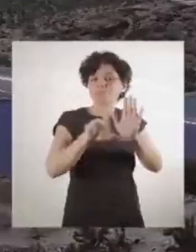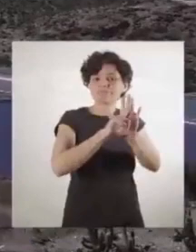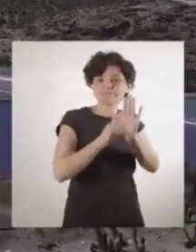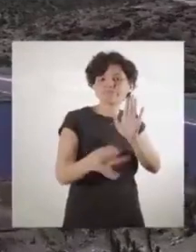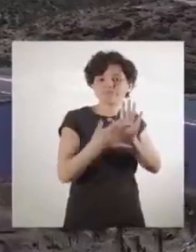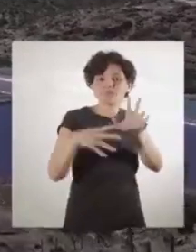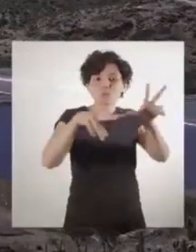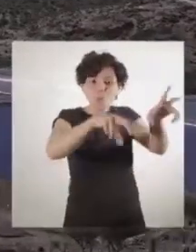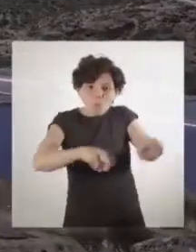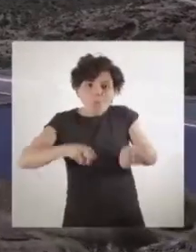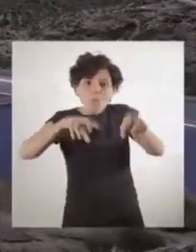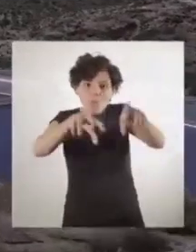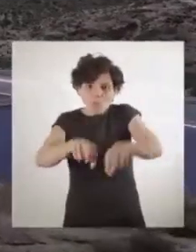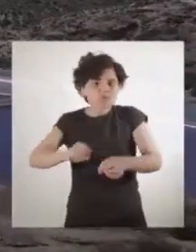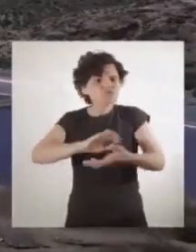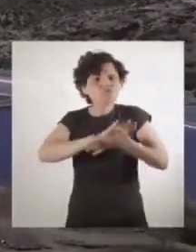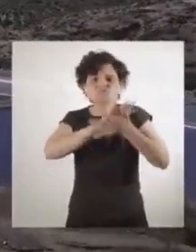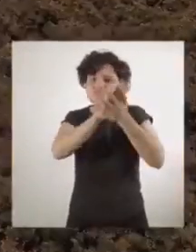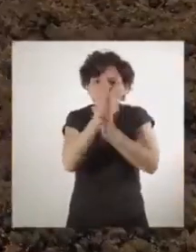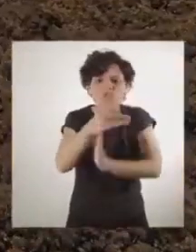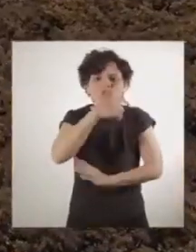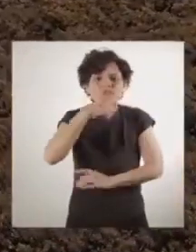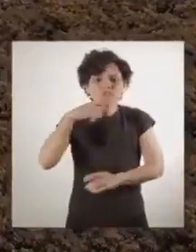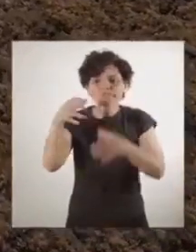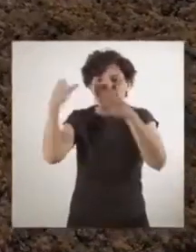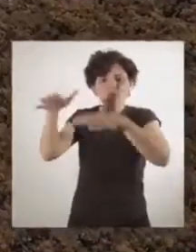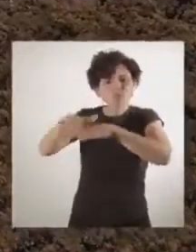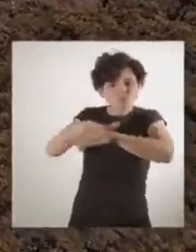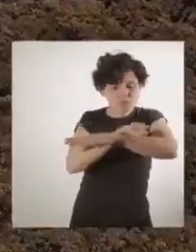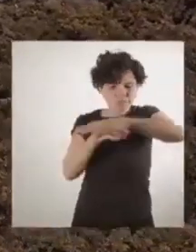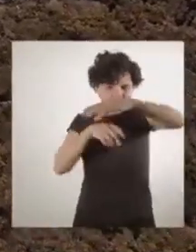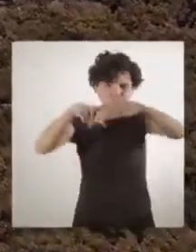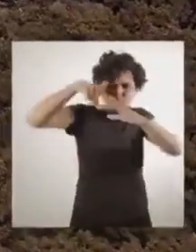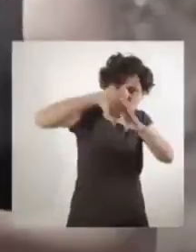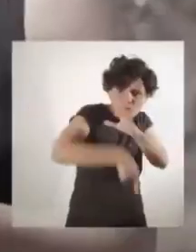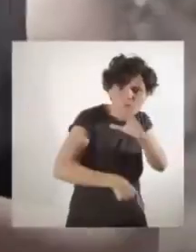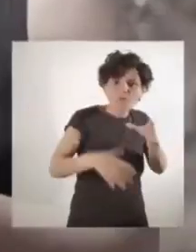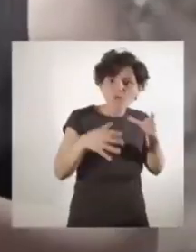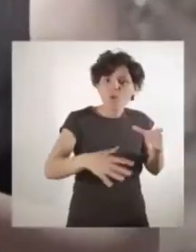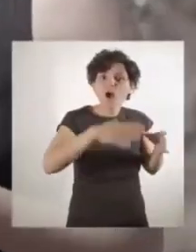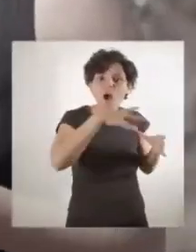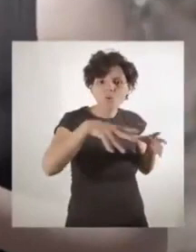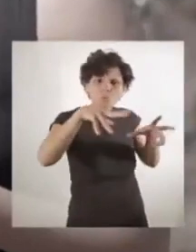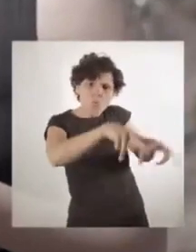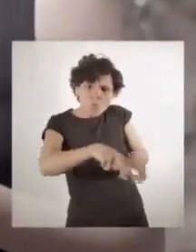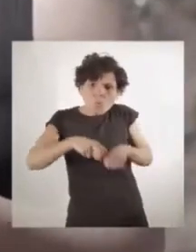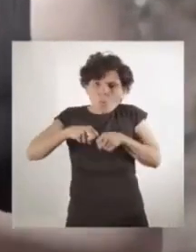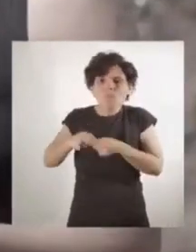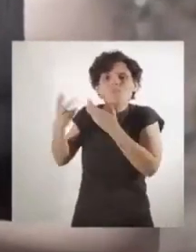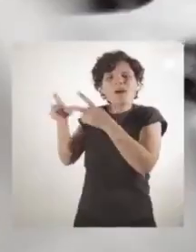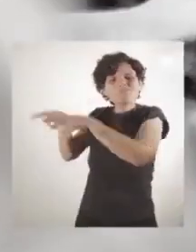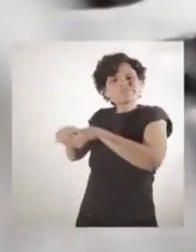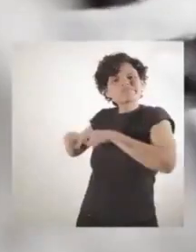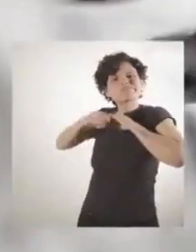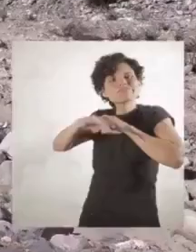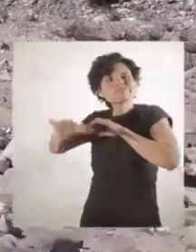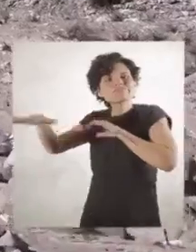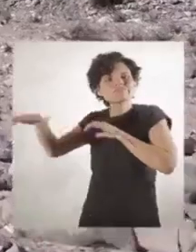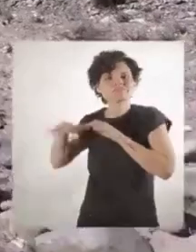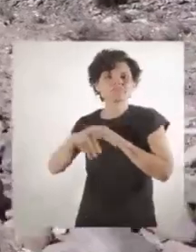y fueron secando los cuerpos de agua, tanto superficiales como subterráneos, para poder irrigar sus cultivos.